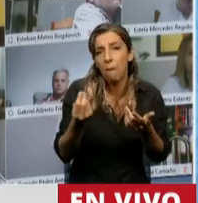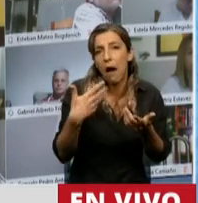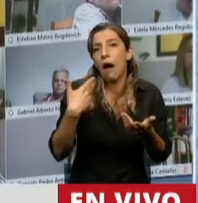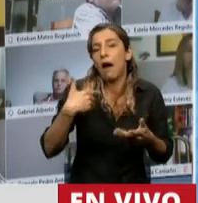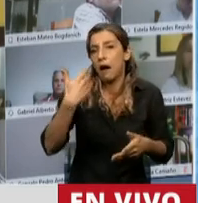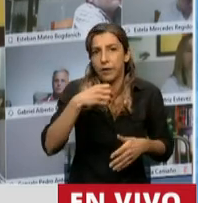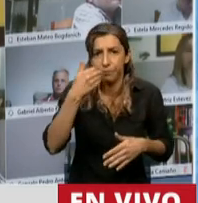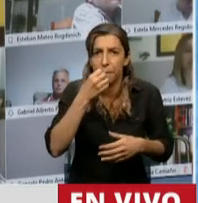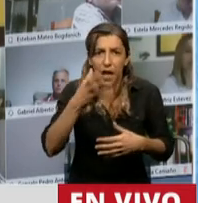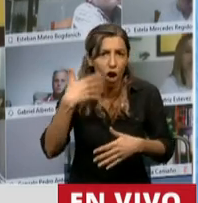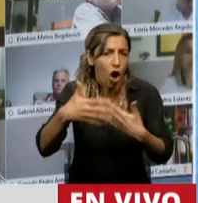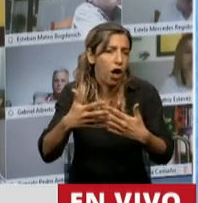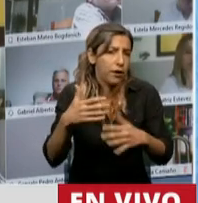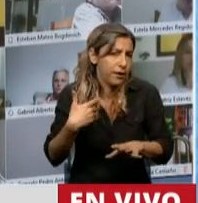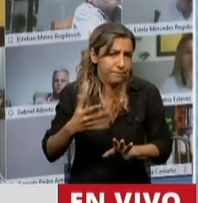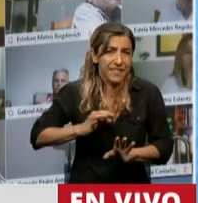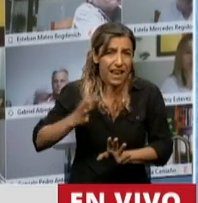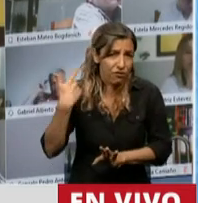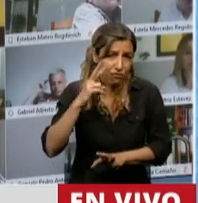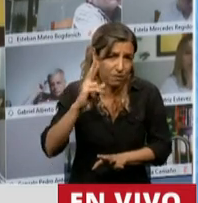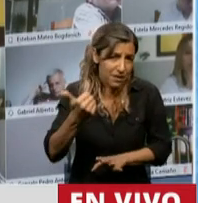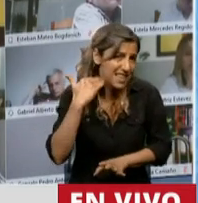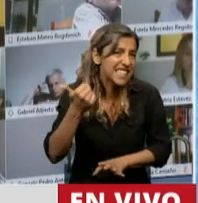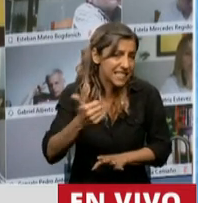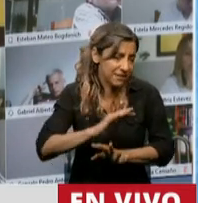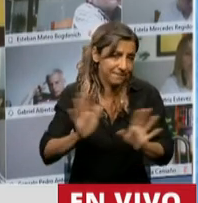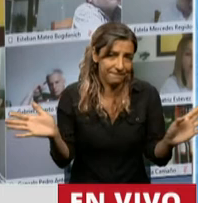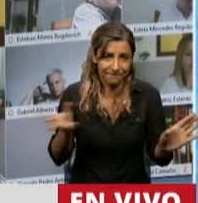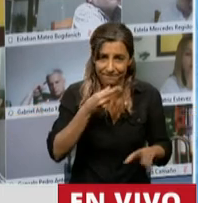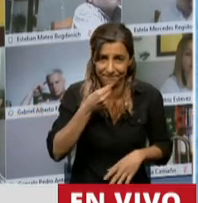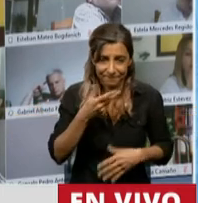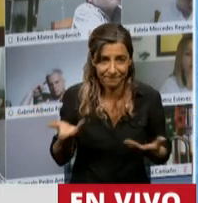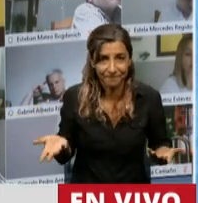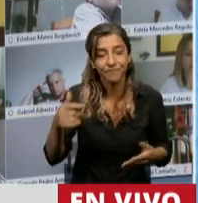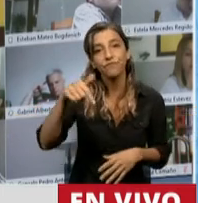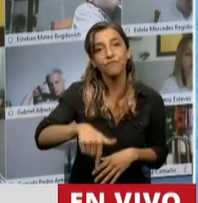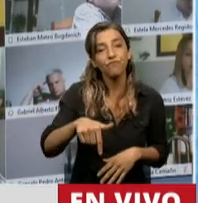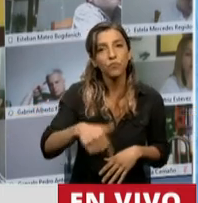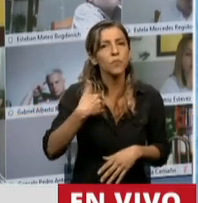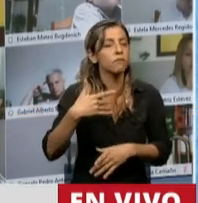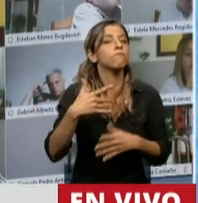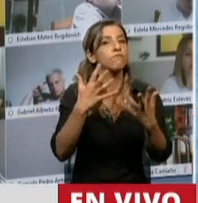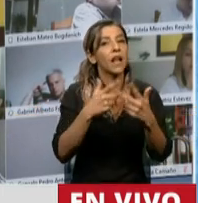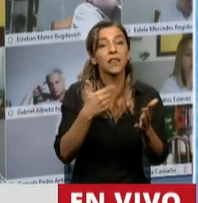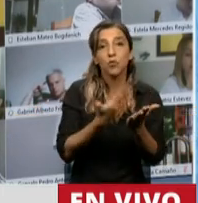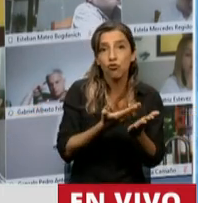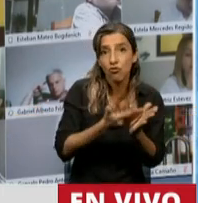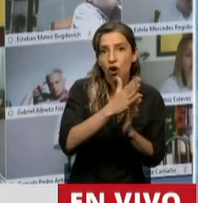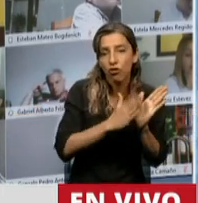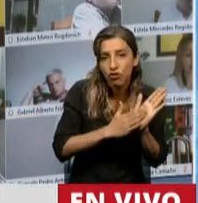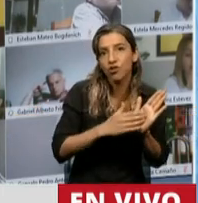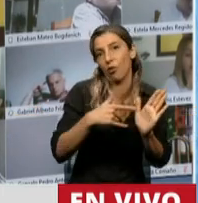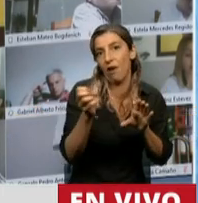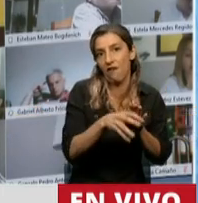promovió en el 2016. Hoy, con el proyecto de defensa de los activos del Fondo de Garantía de